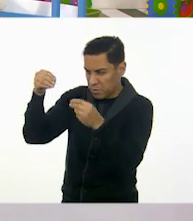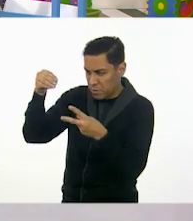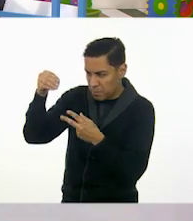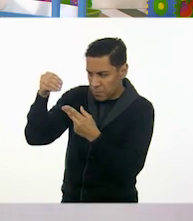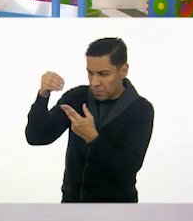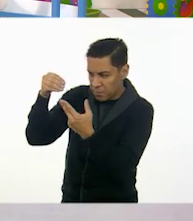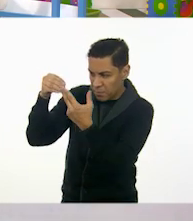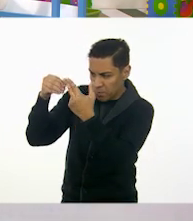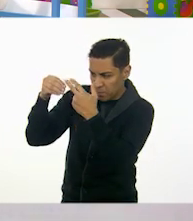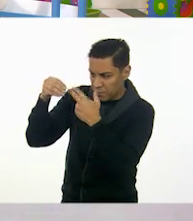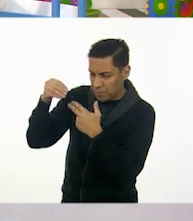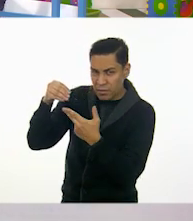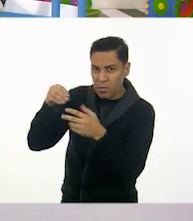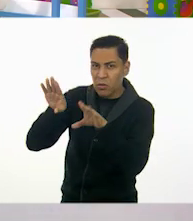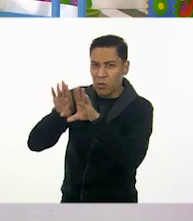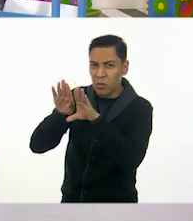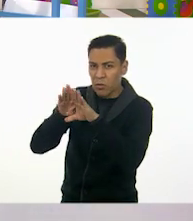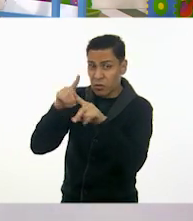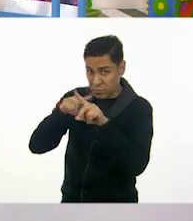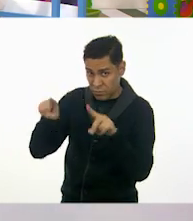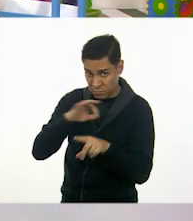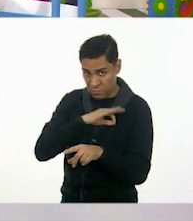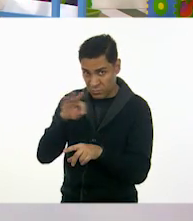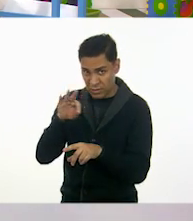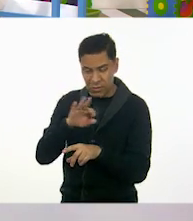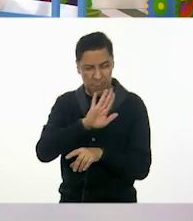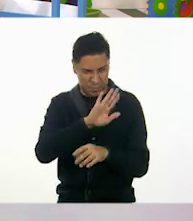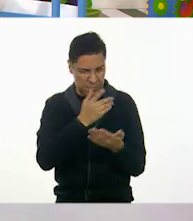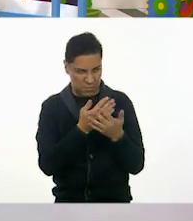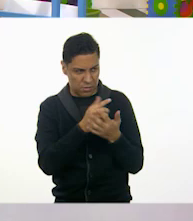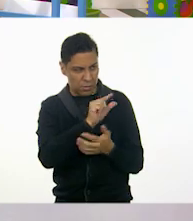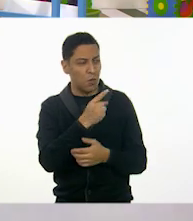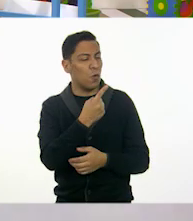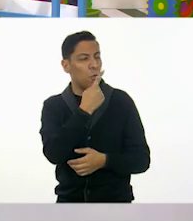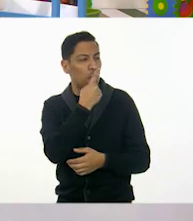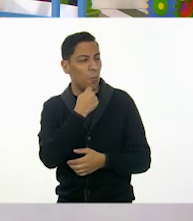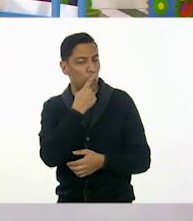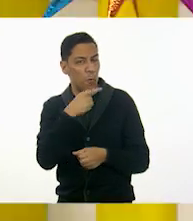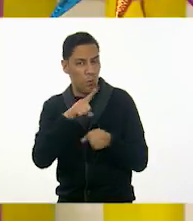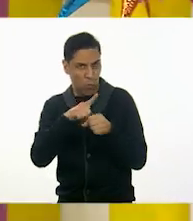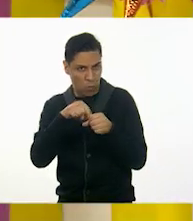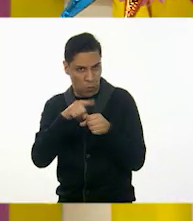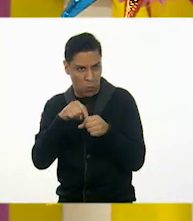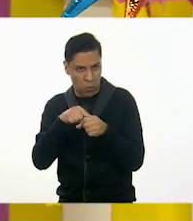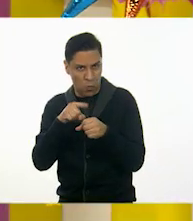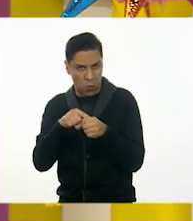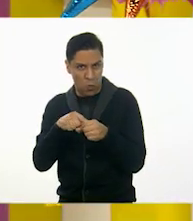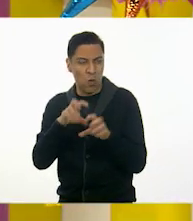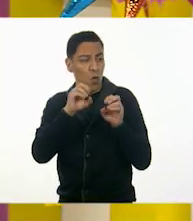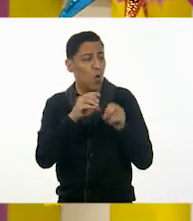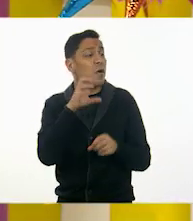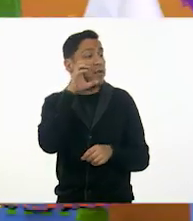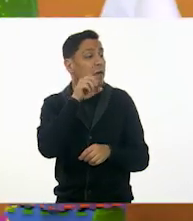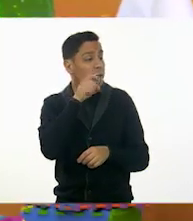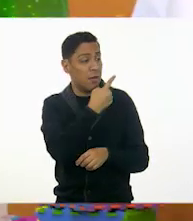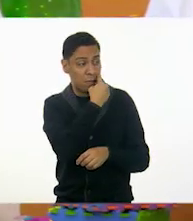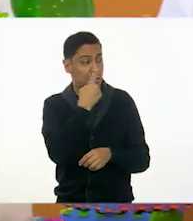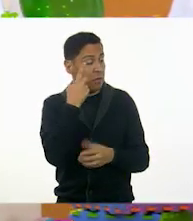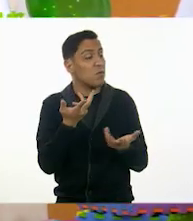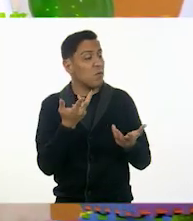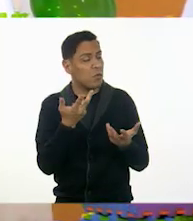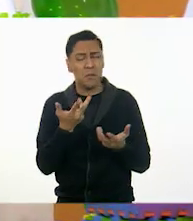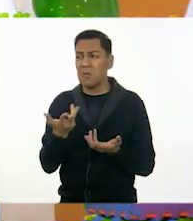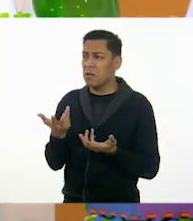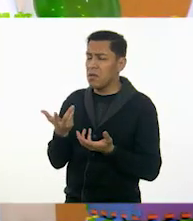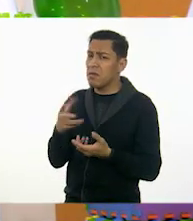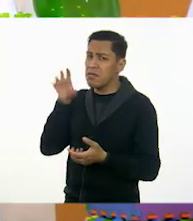¿cómo más? Fíjate bien. forma? Pero voy a agarrar el rojo que quería. Sí, sí, con rojo, porque a me gusta mucho el Bueno, rojo o naranja, ¿te parece? Muy bien,